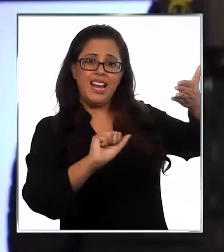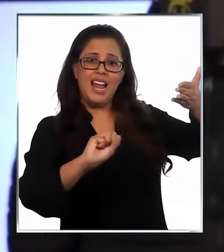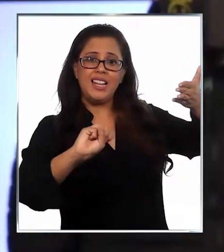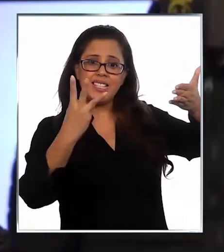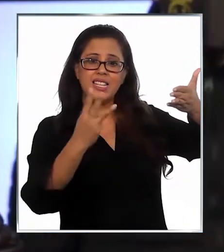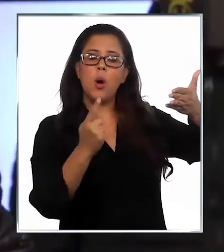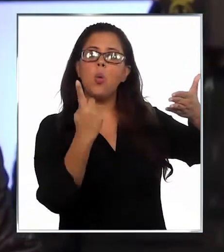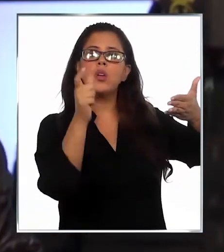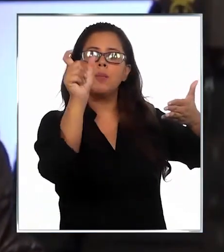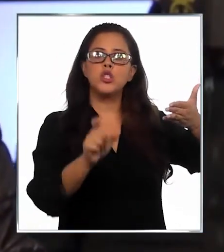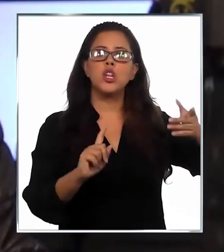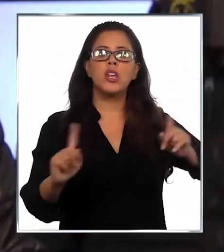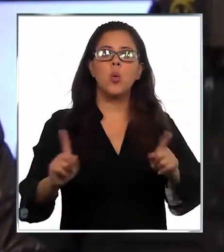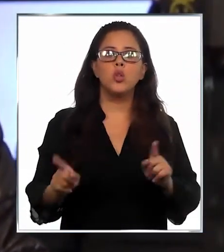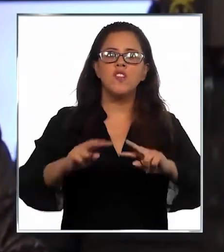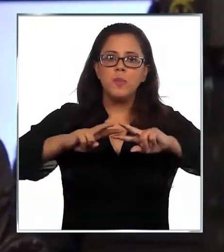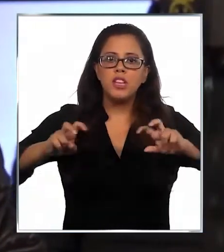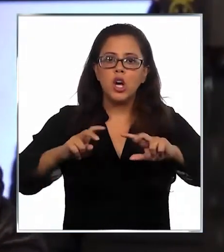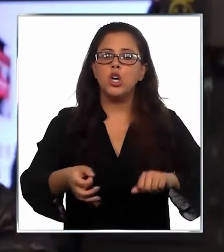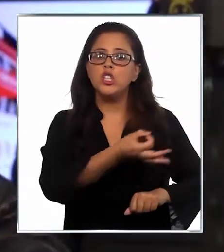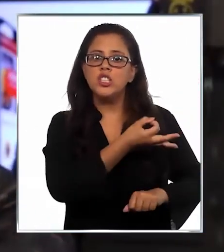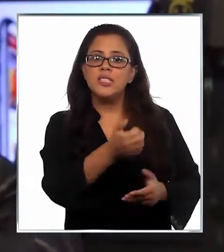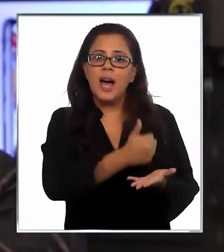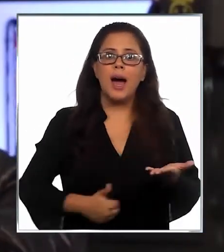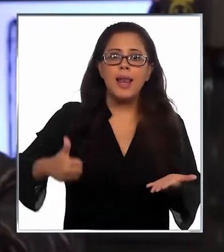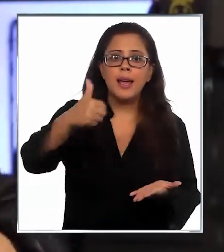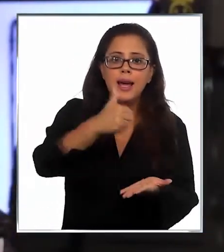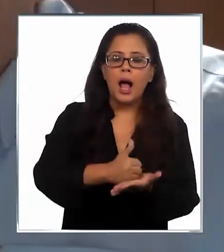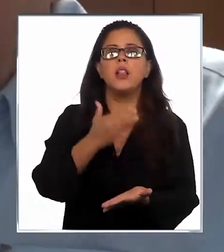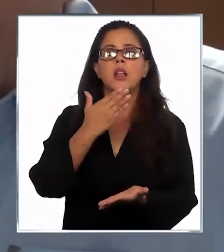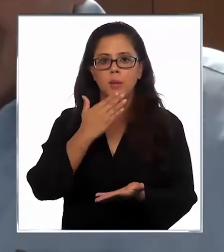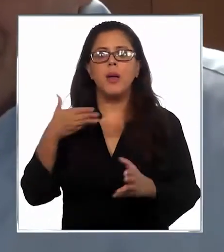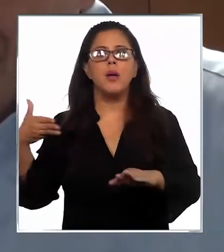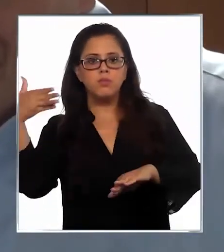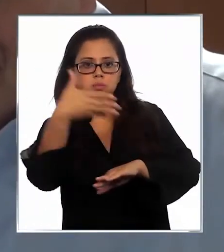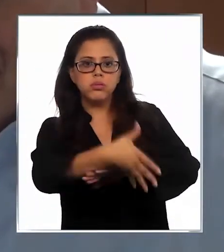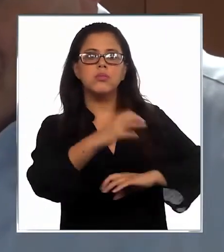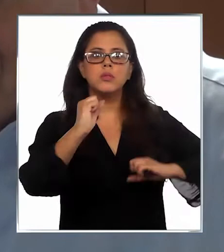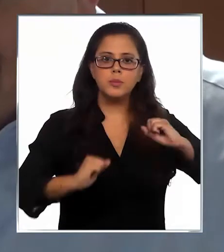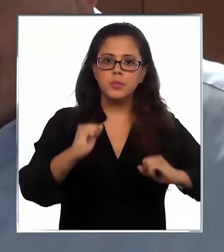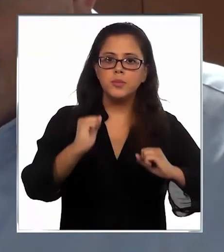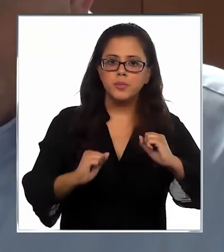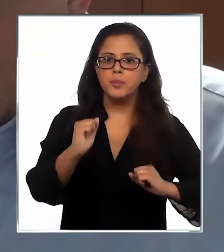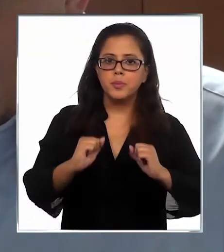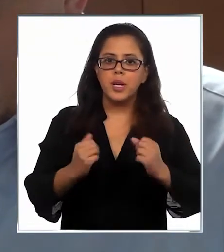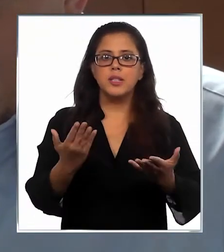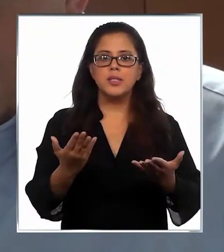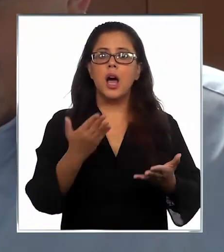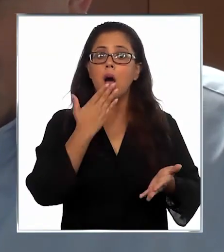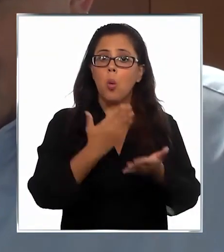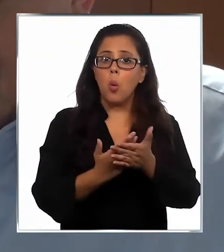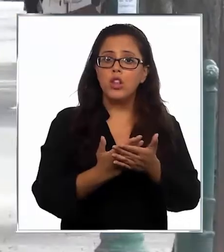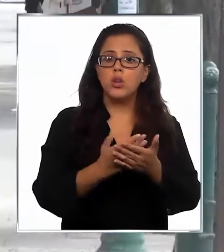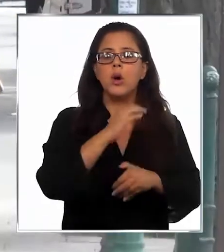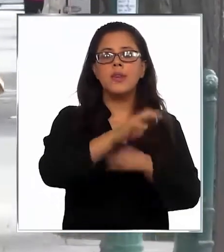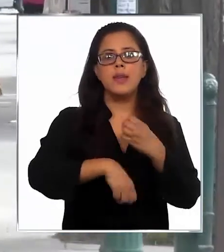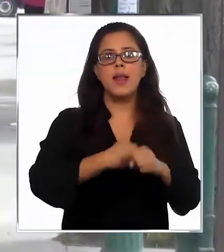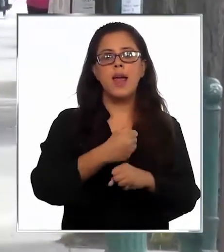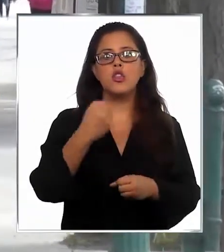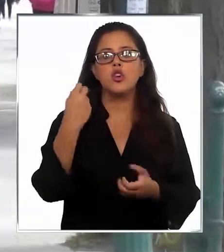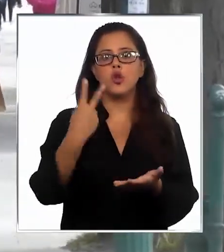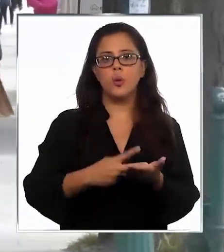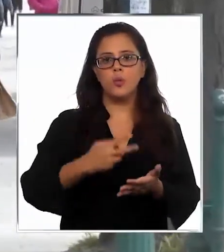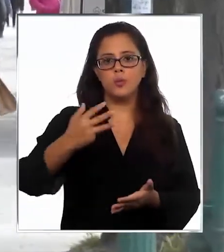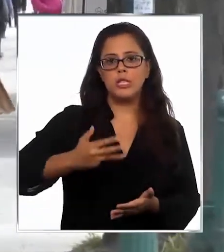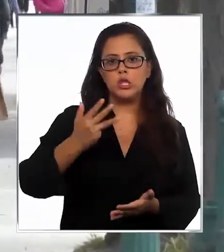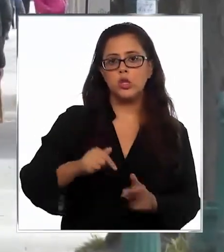investigados declaró que el alcalde Paredes estuvo en las oficinas de la empresa cuestionada a mediados del 2019. El